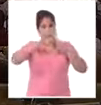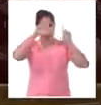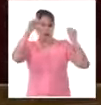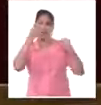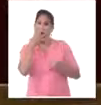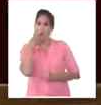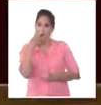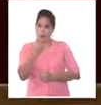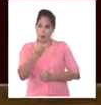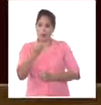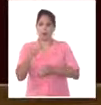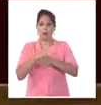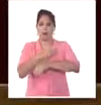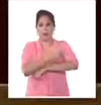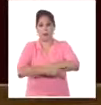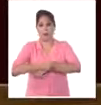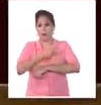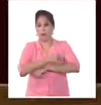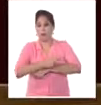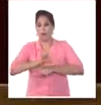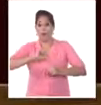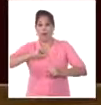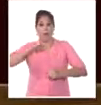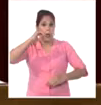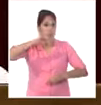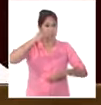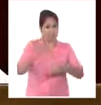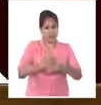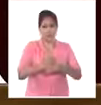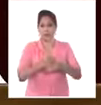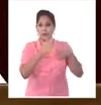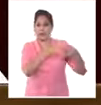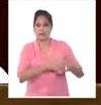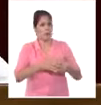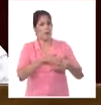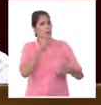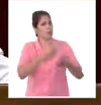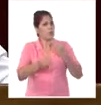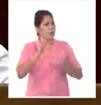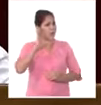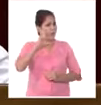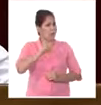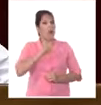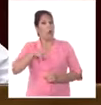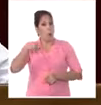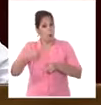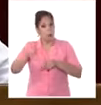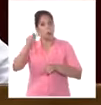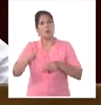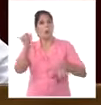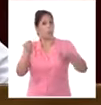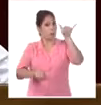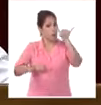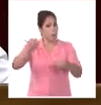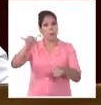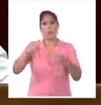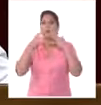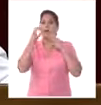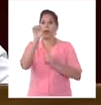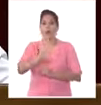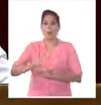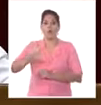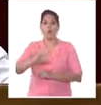en abierto rechazo a las restricciones que impone el gobierno de Estados Unidos y las campañas mediáticas que se impulsan desde Europa